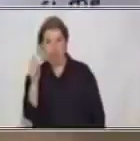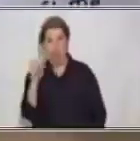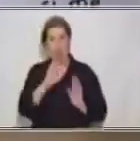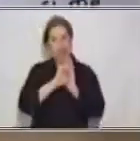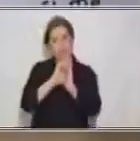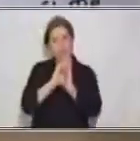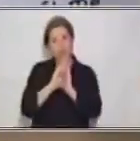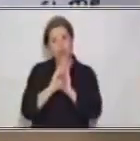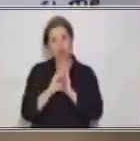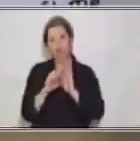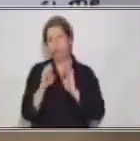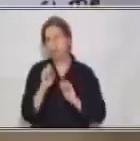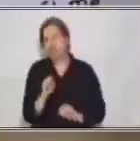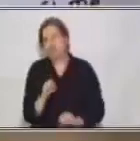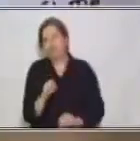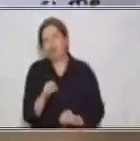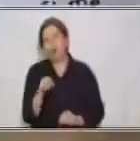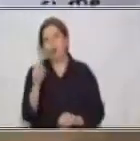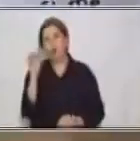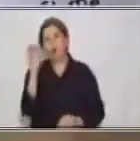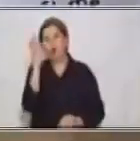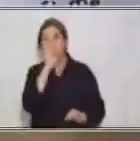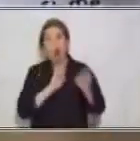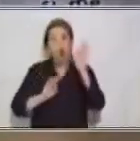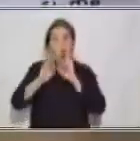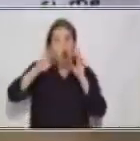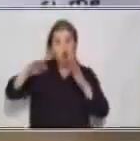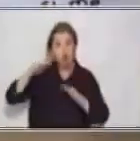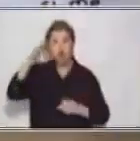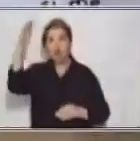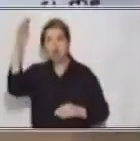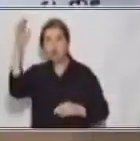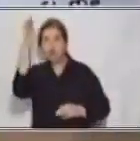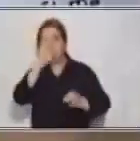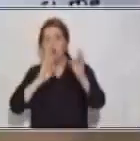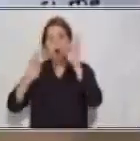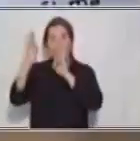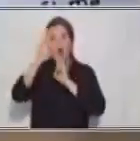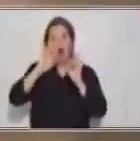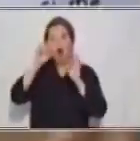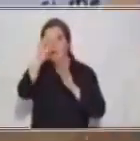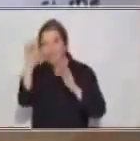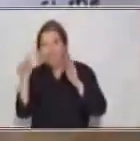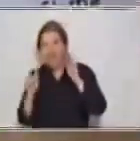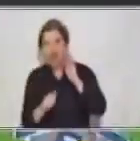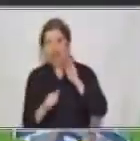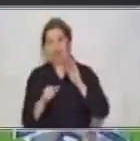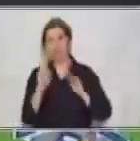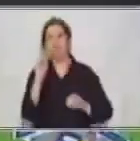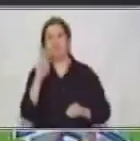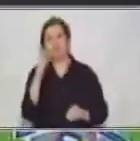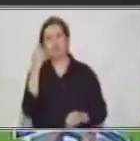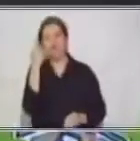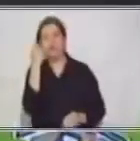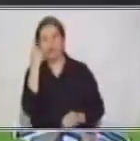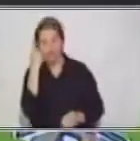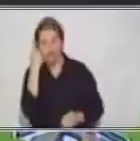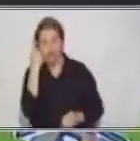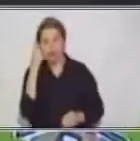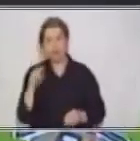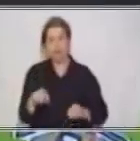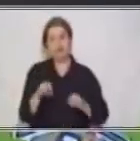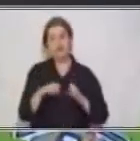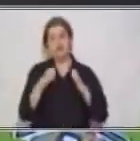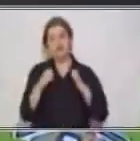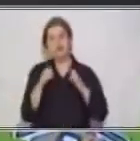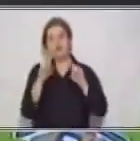o bajas. Estamos usando o, ¿verdad? Conjunción disyuntiva. Me está dando la idea de diferencia